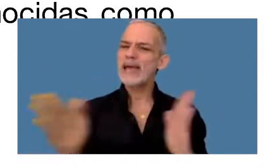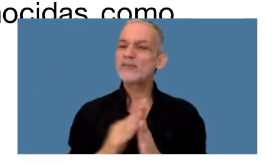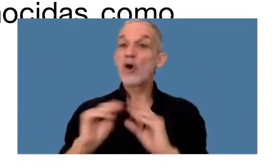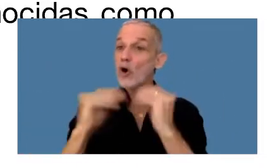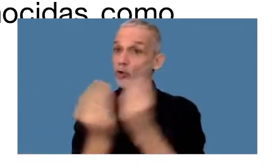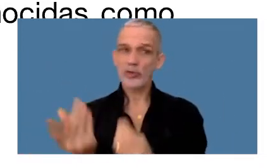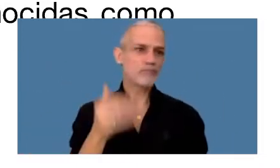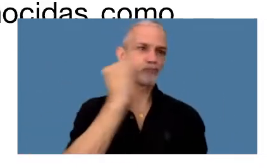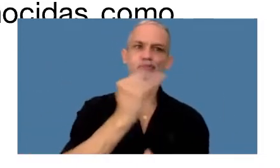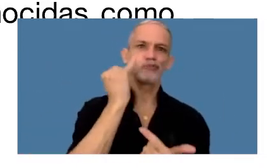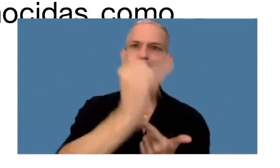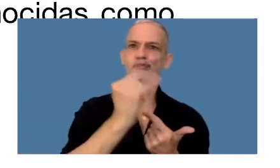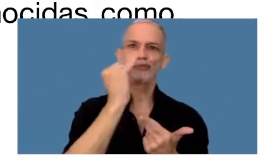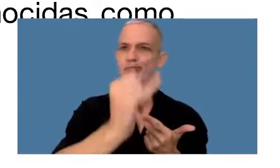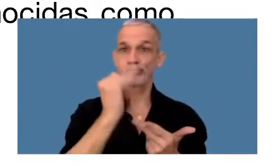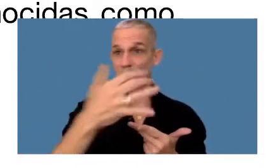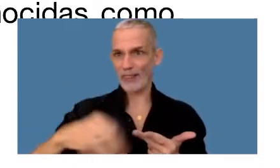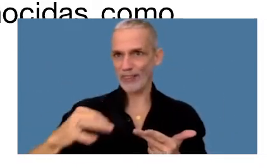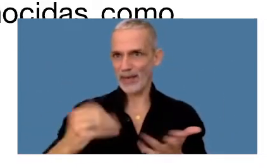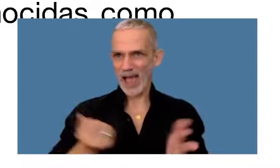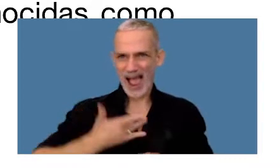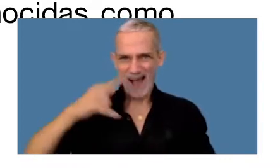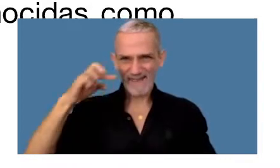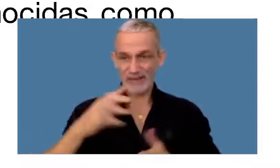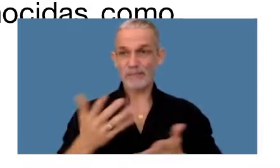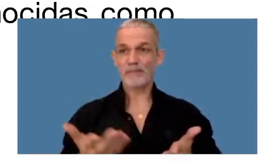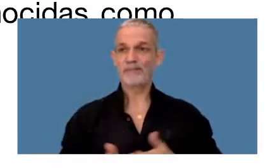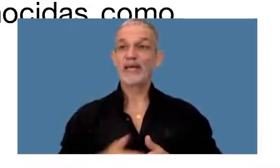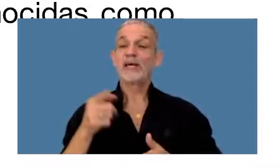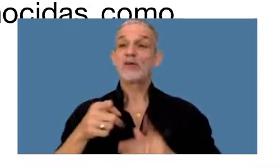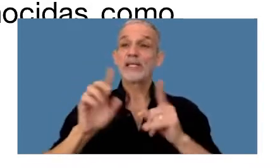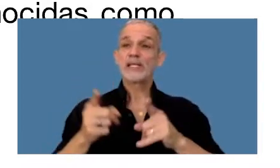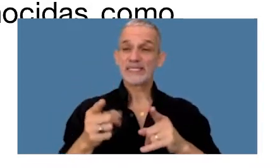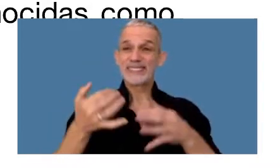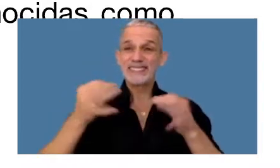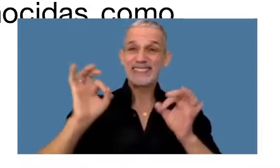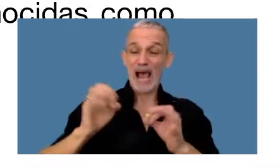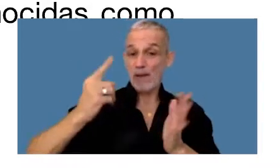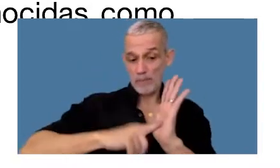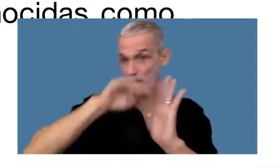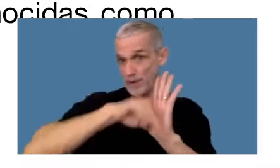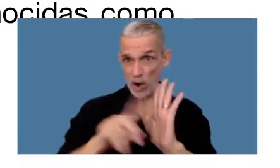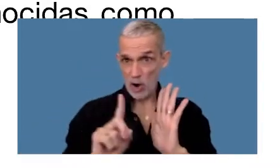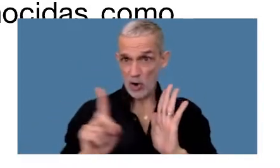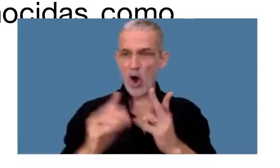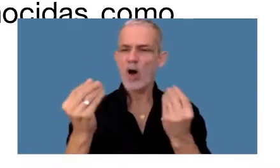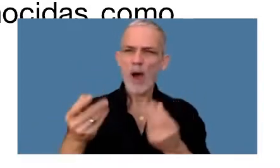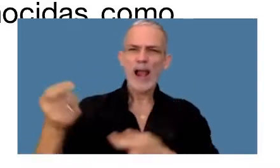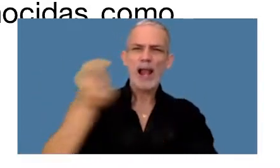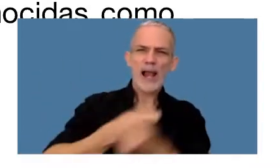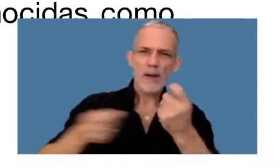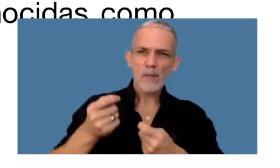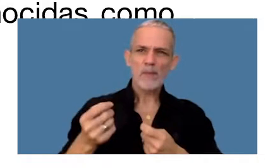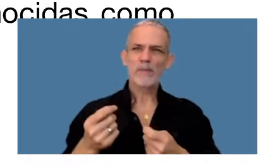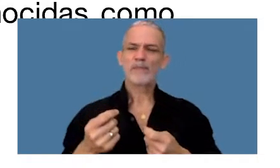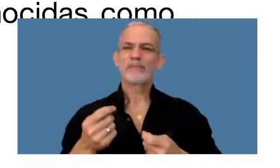entre otras cuestiones quedando escondidos en esta resolución la transacción de un mismo